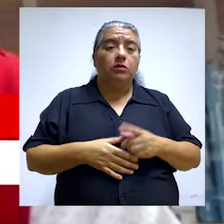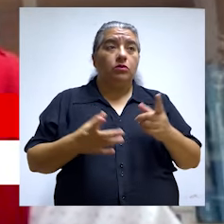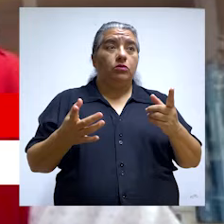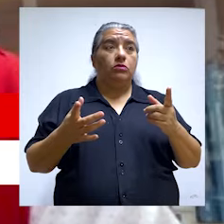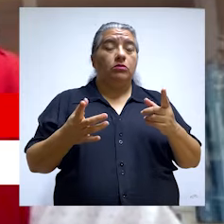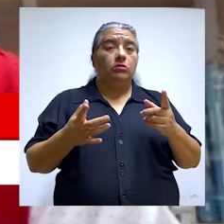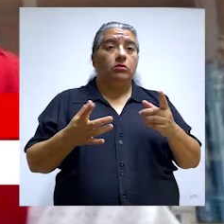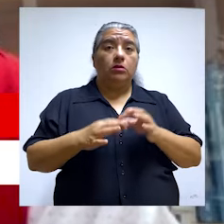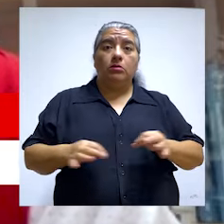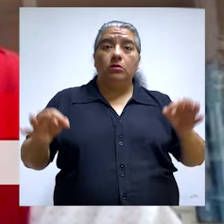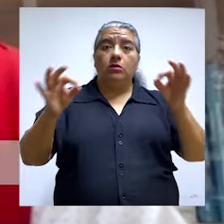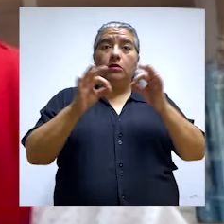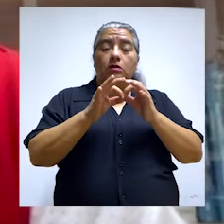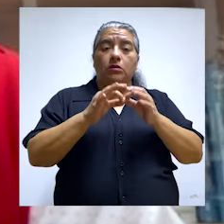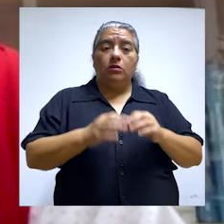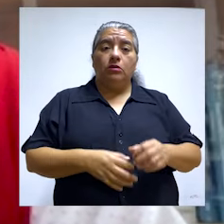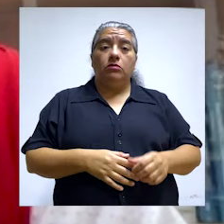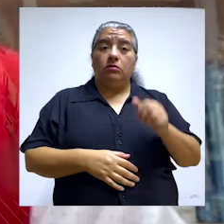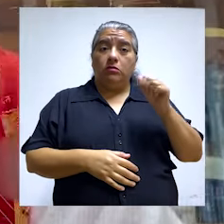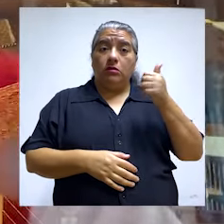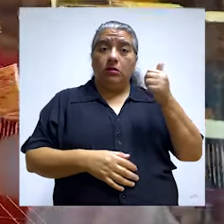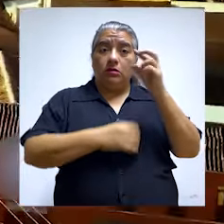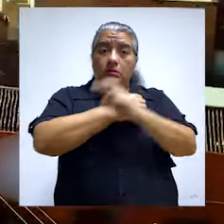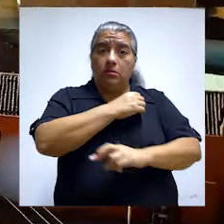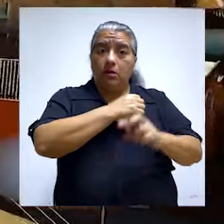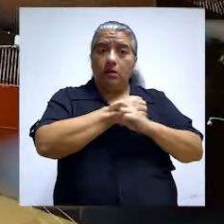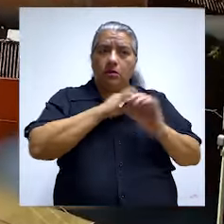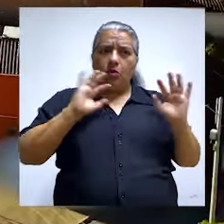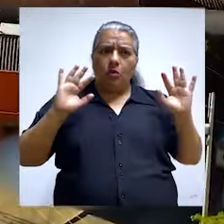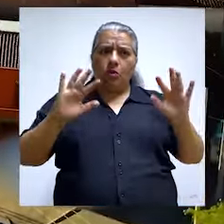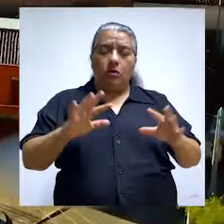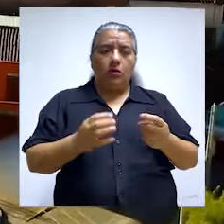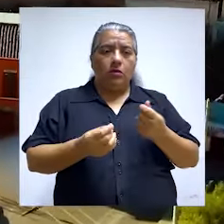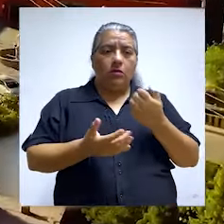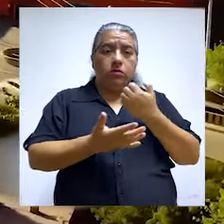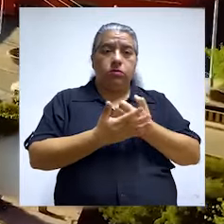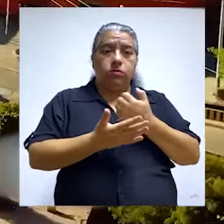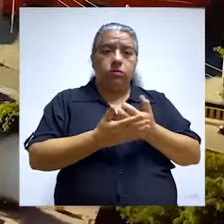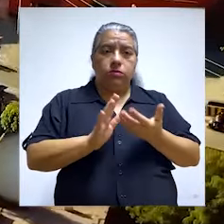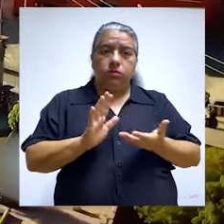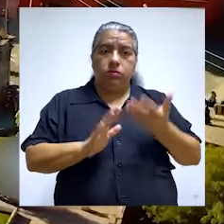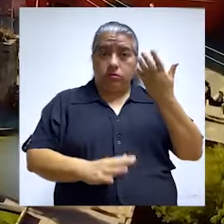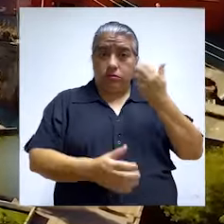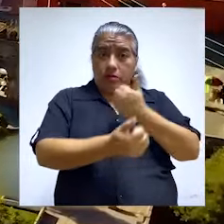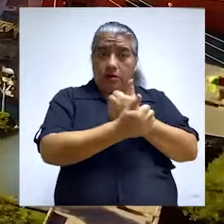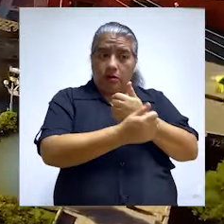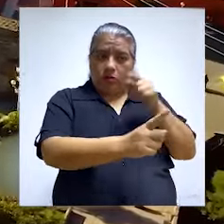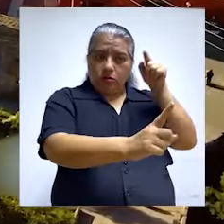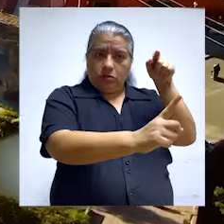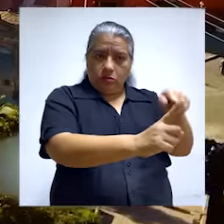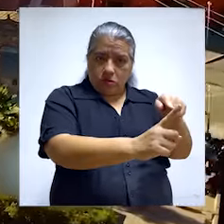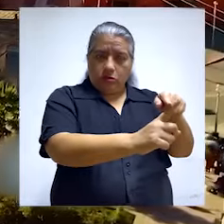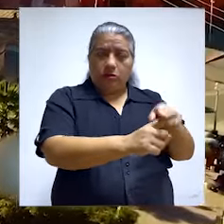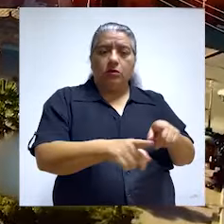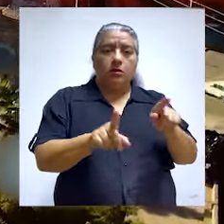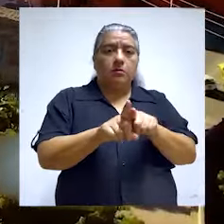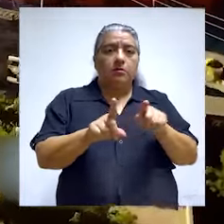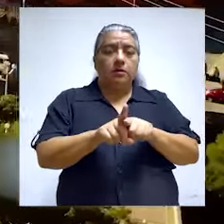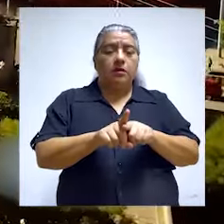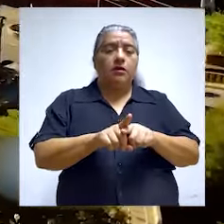pues un evento internacional con 10 países presentes, pues genera un movimiento económico en la región Ayacucho.